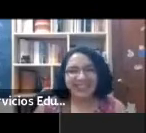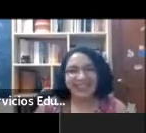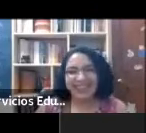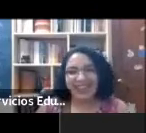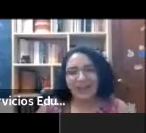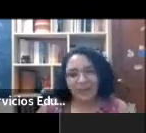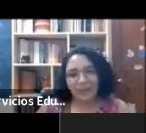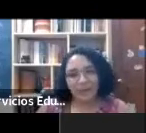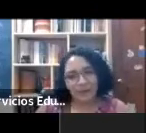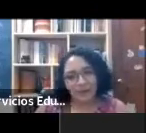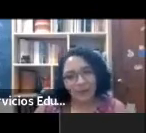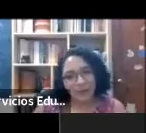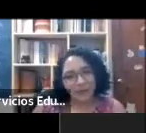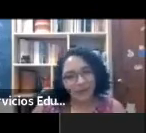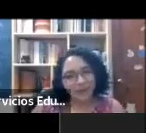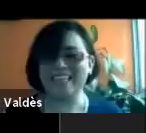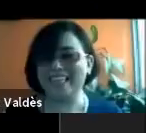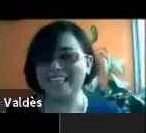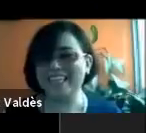Y es que.